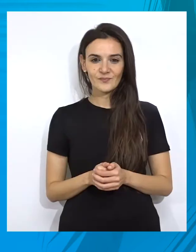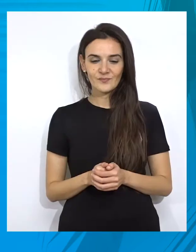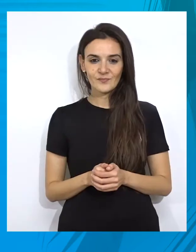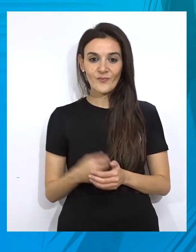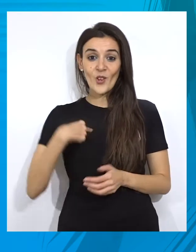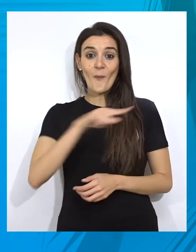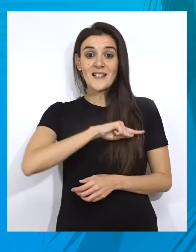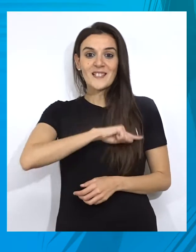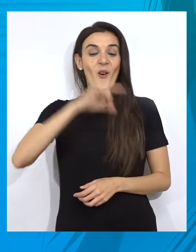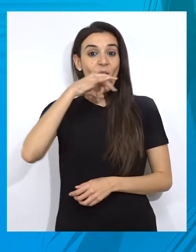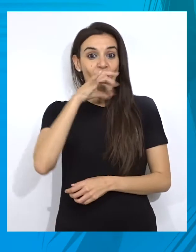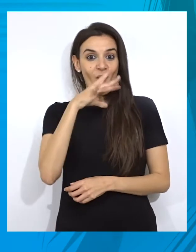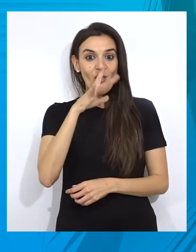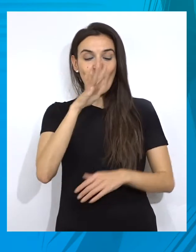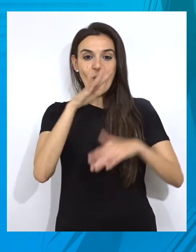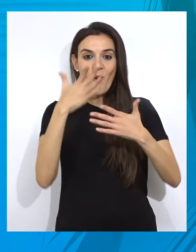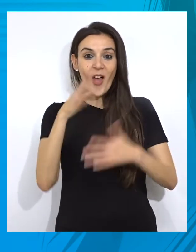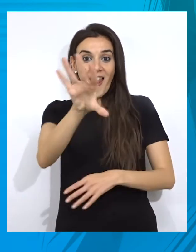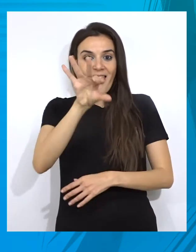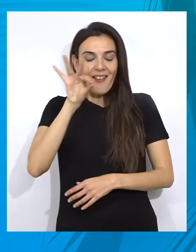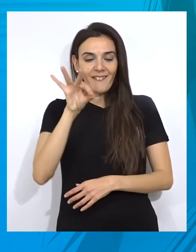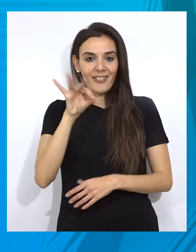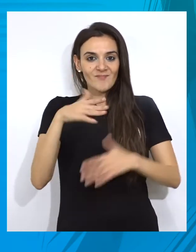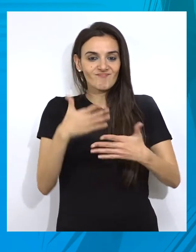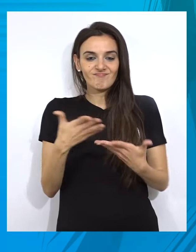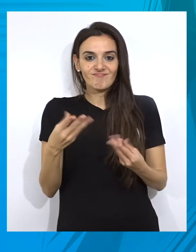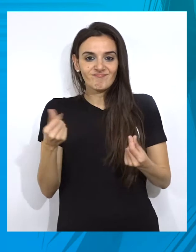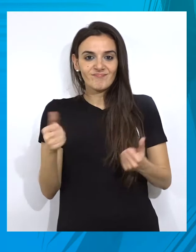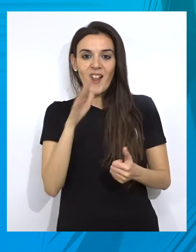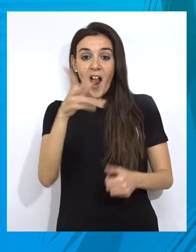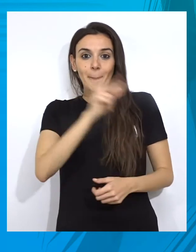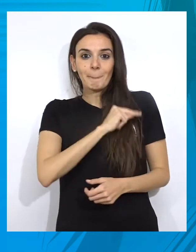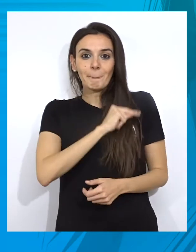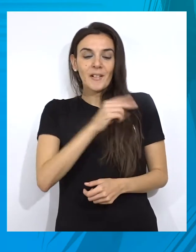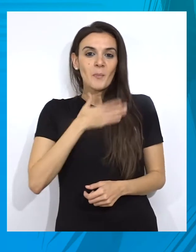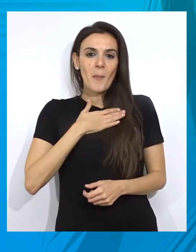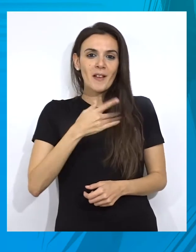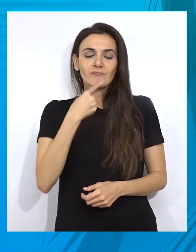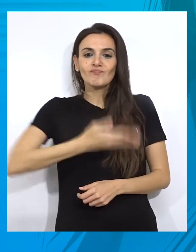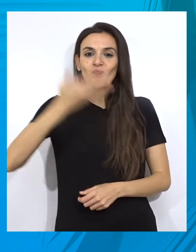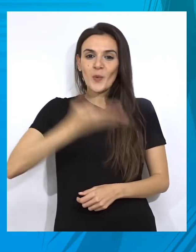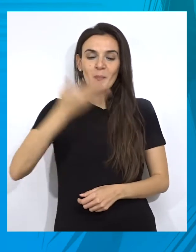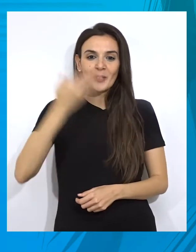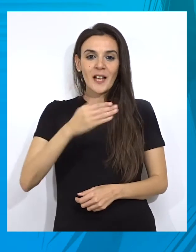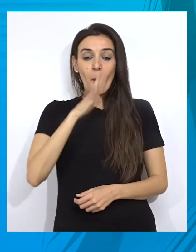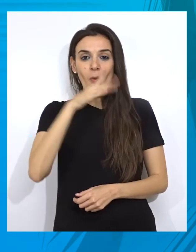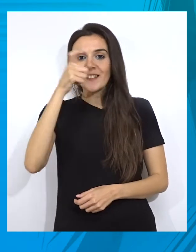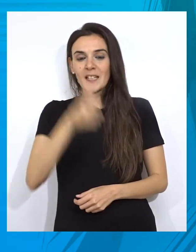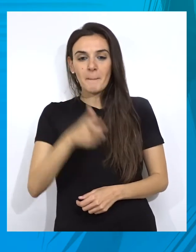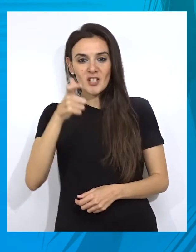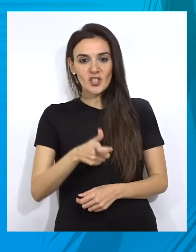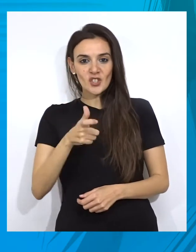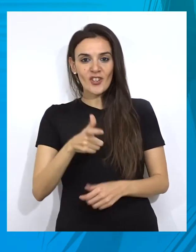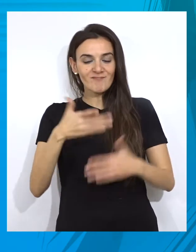Muy contenta por haber sido elegida. El premio dice mucho de él, por la persona a la que